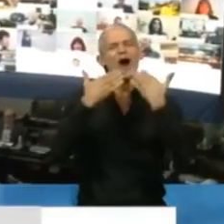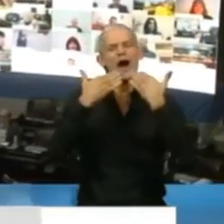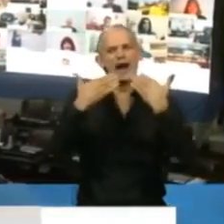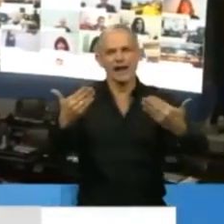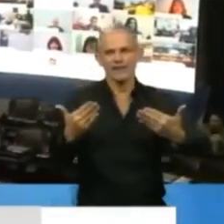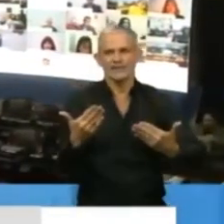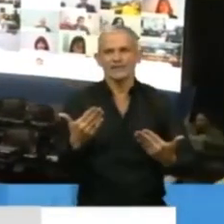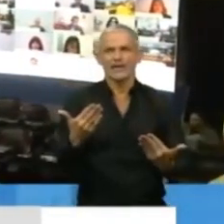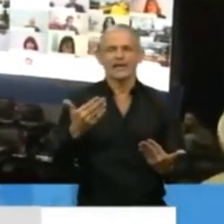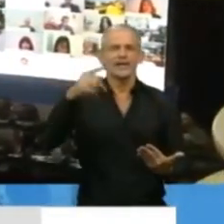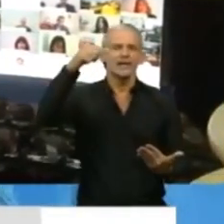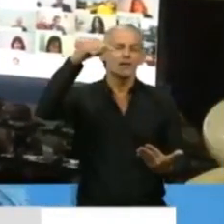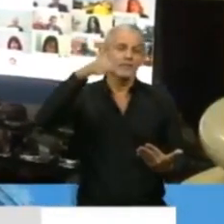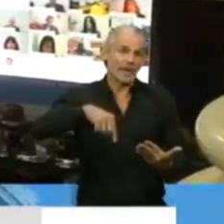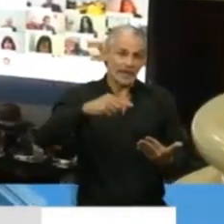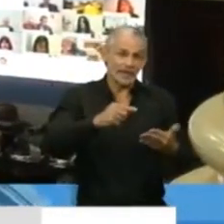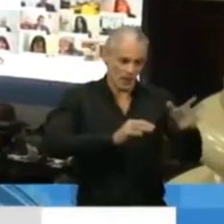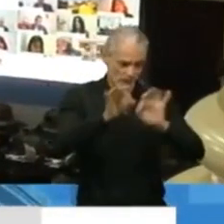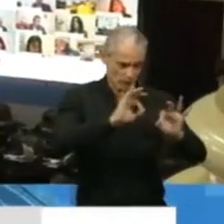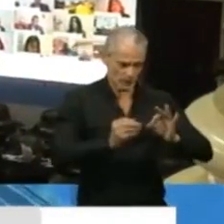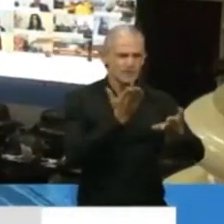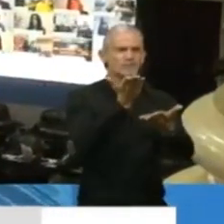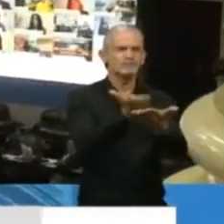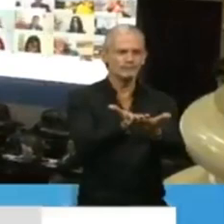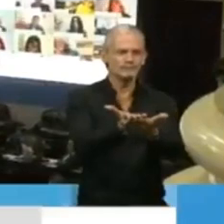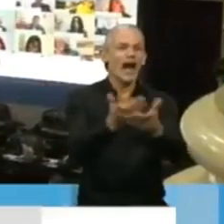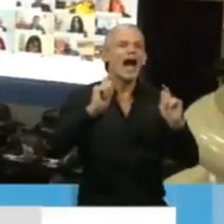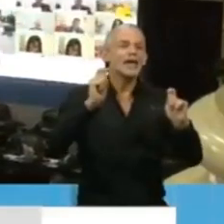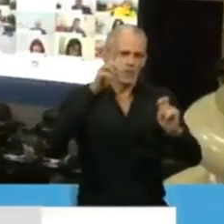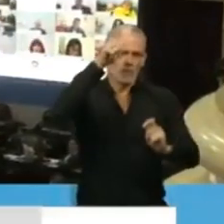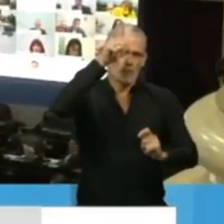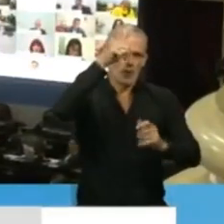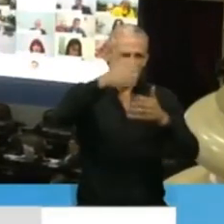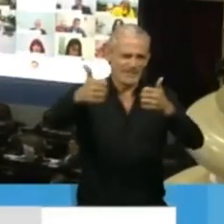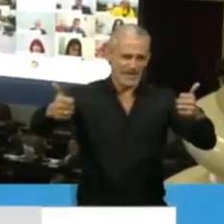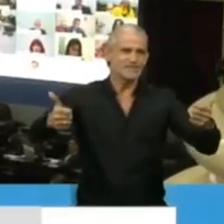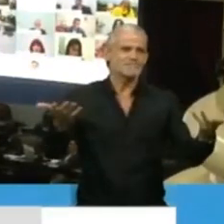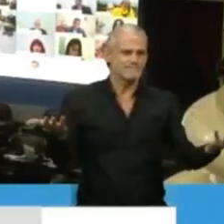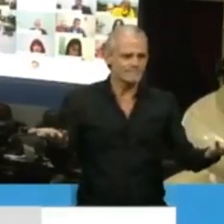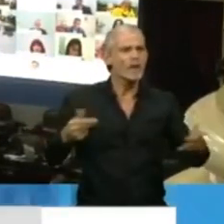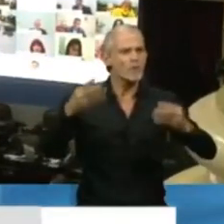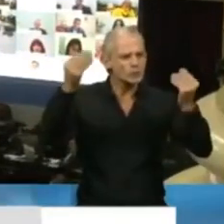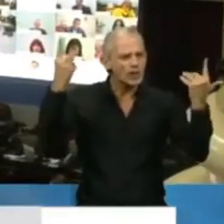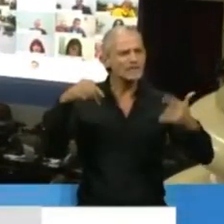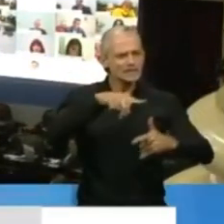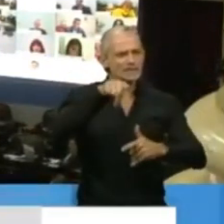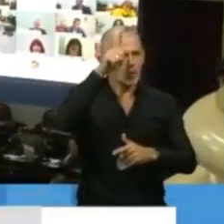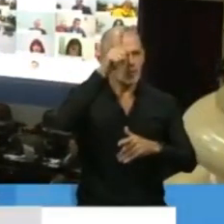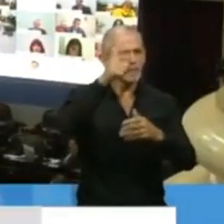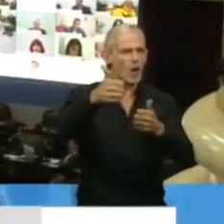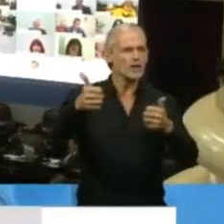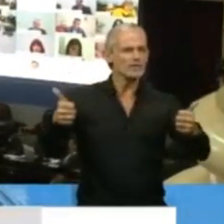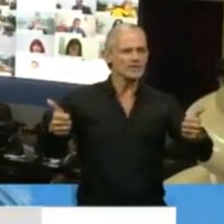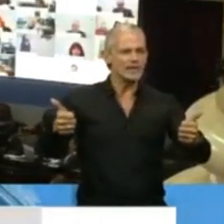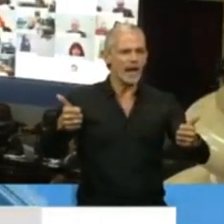en el orden del proyecto que hemos presentado a los policías, que muchas veces por hacer